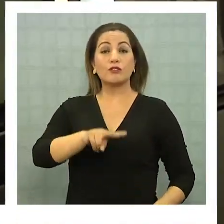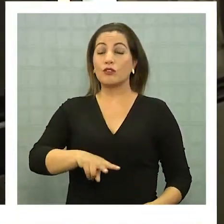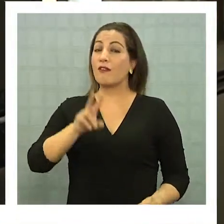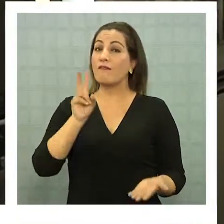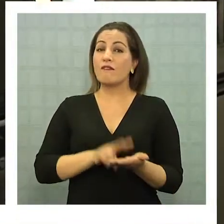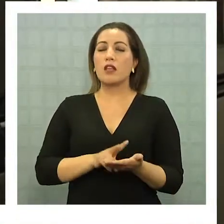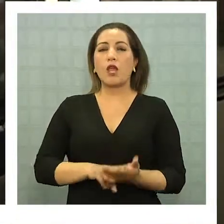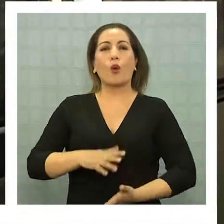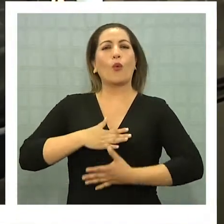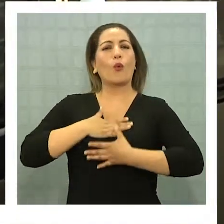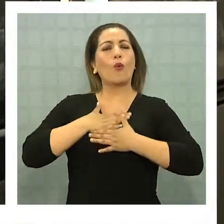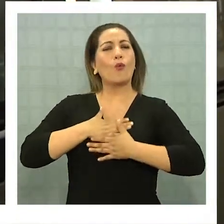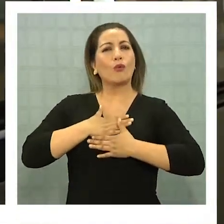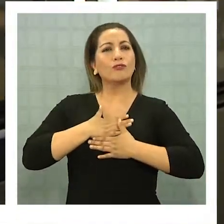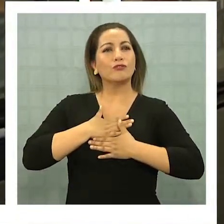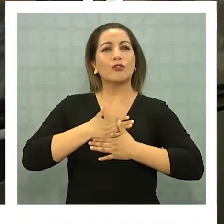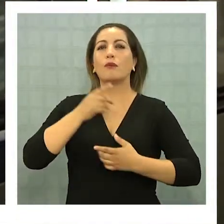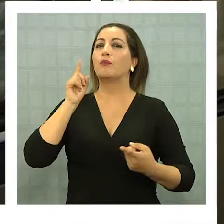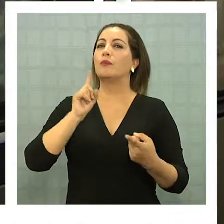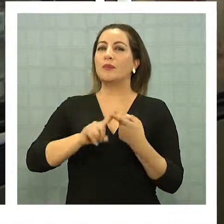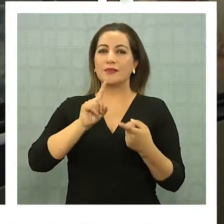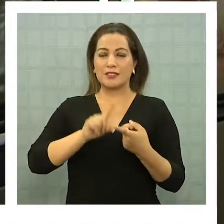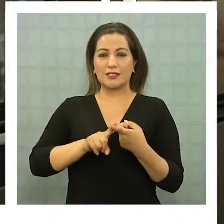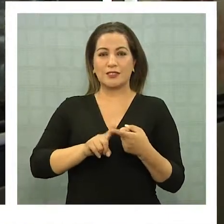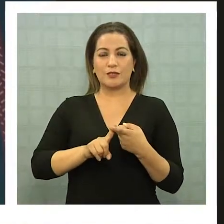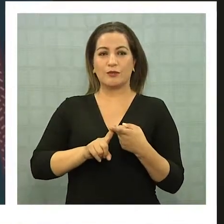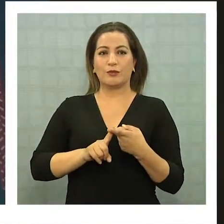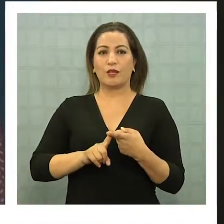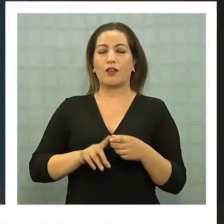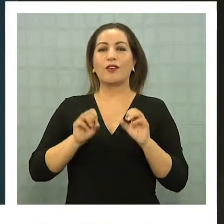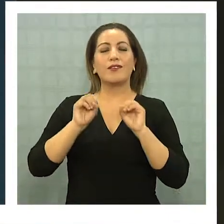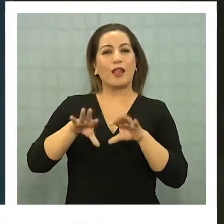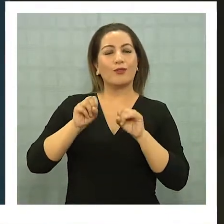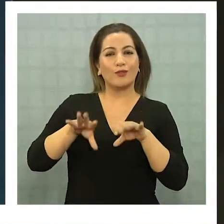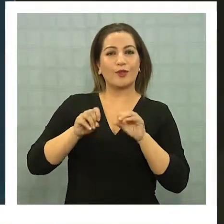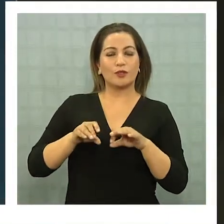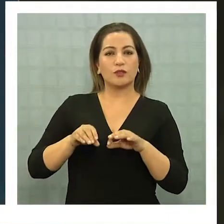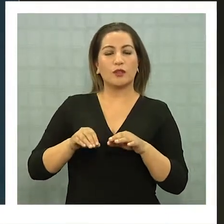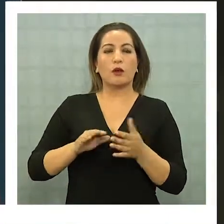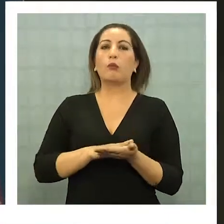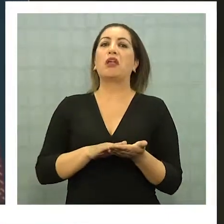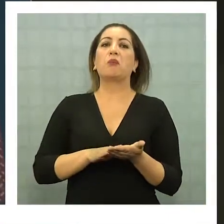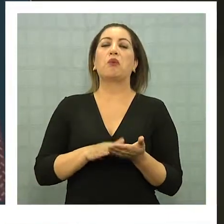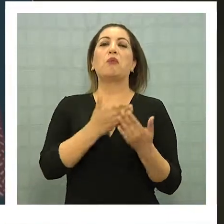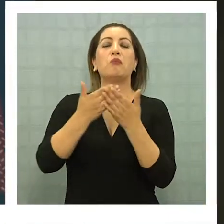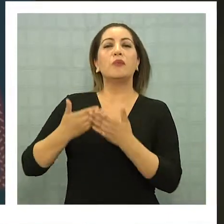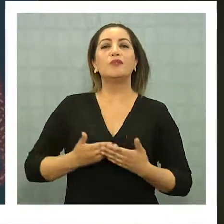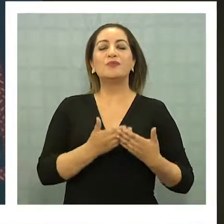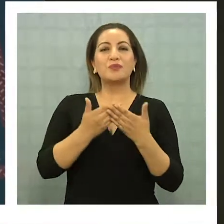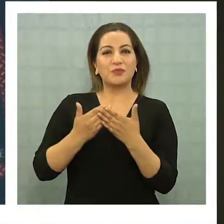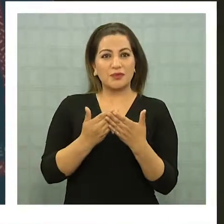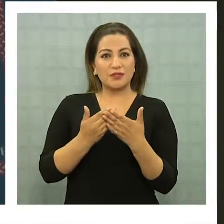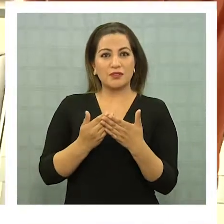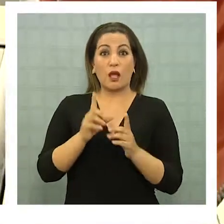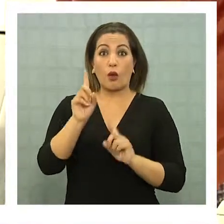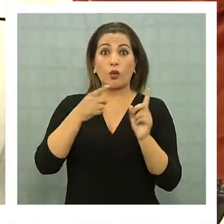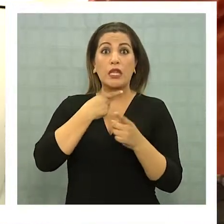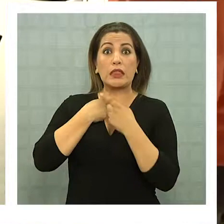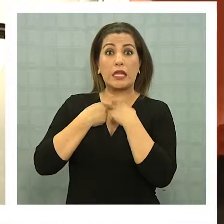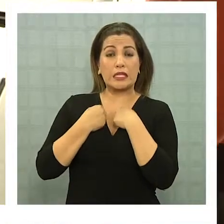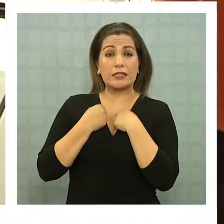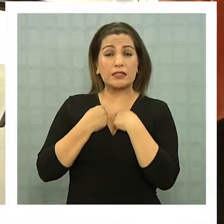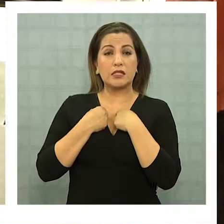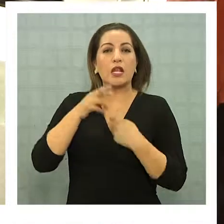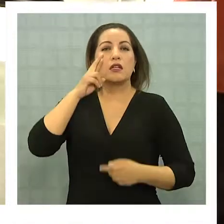verdad que es un placer ser partícipes de eso, a nivel de formación, sobre todo, por ejemplo, para estudiantes que de alguna manera están interesados